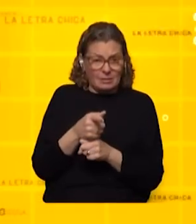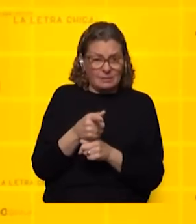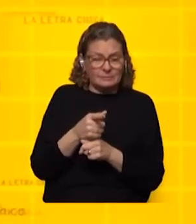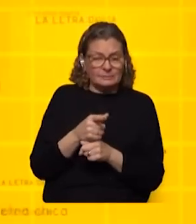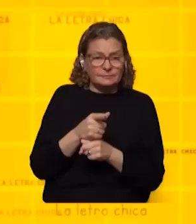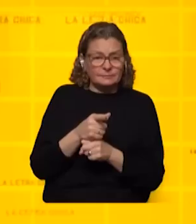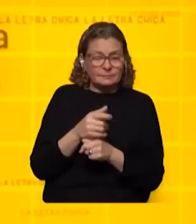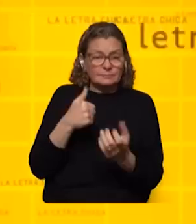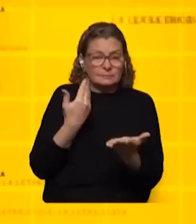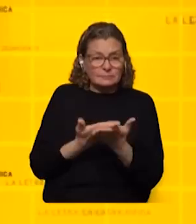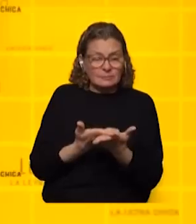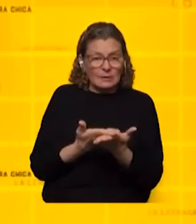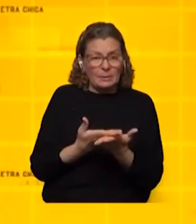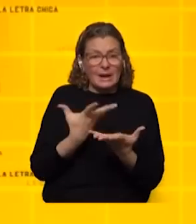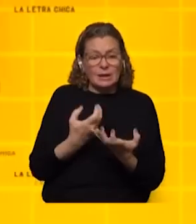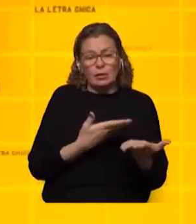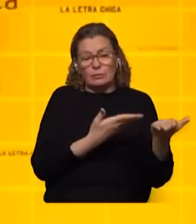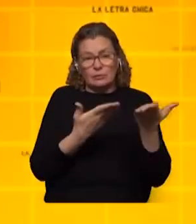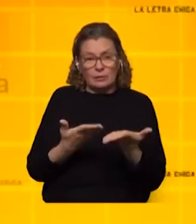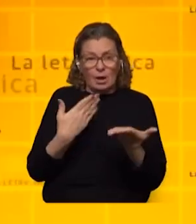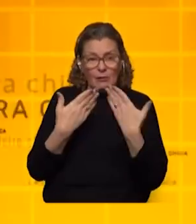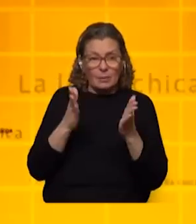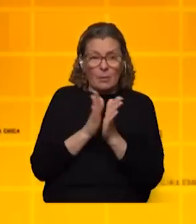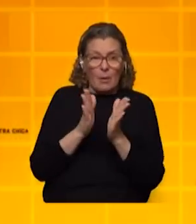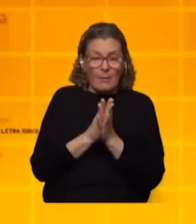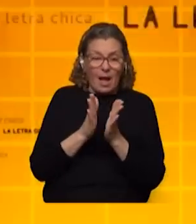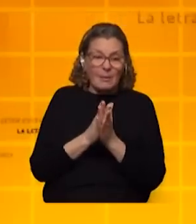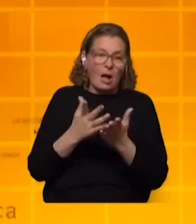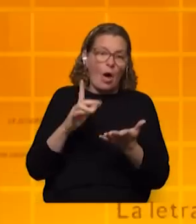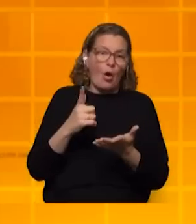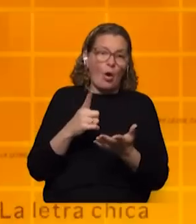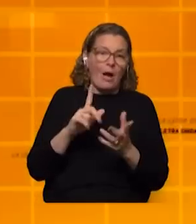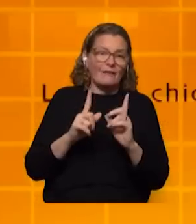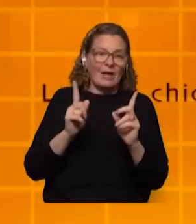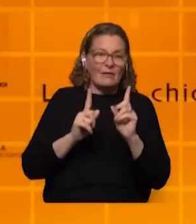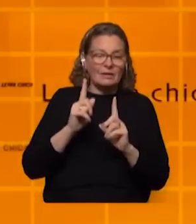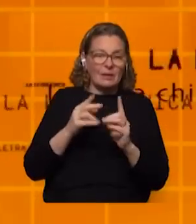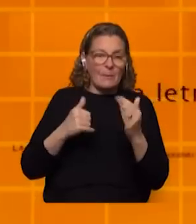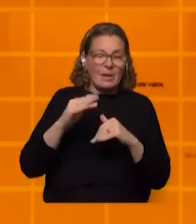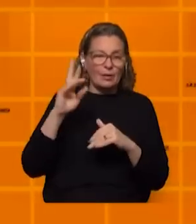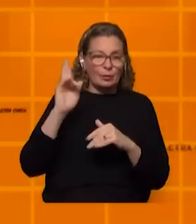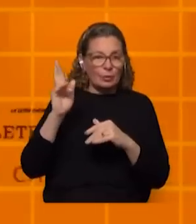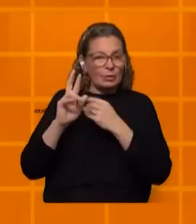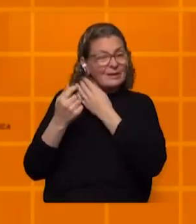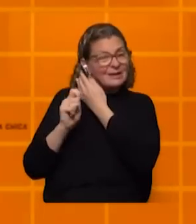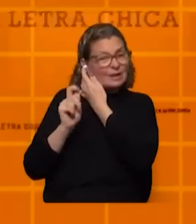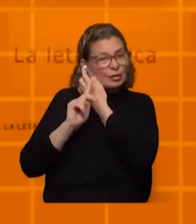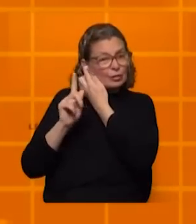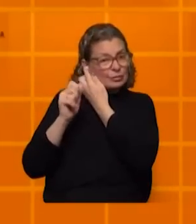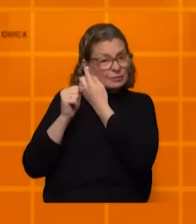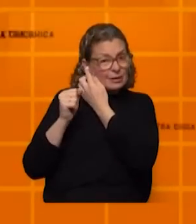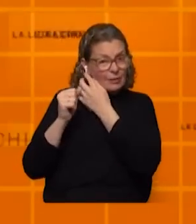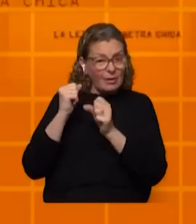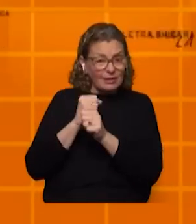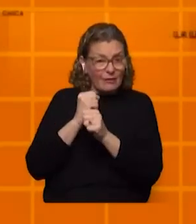¿sí? Y plantee ser recibido, a veces golpeando palmas, a veces haciendo un poco más de ruido. Digo, porque para quien no trabaja ahí quizá no sabe, pero es algo que